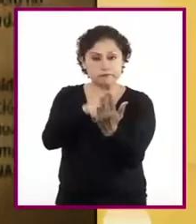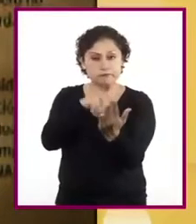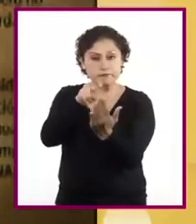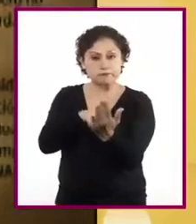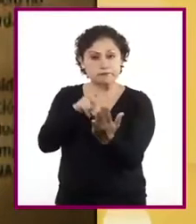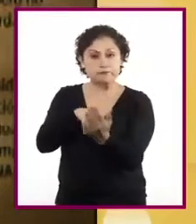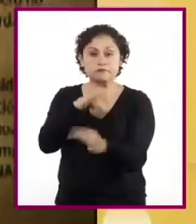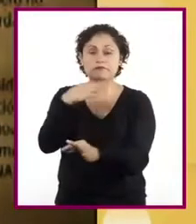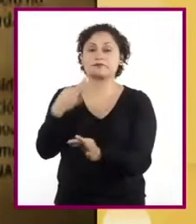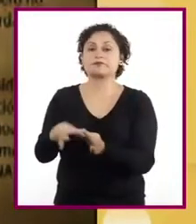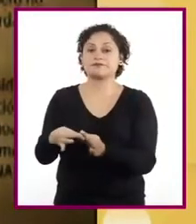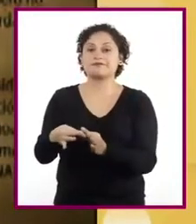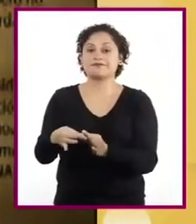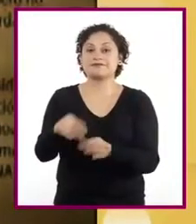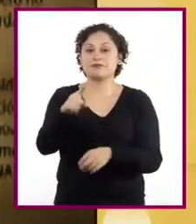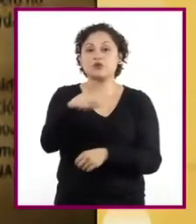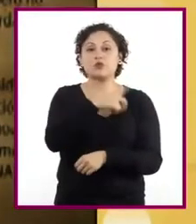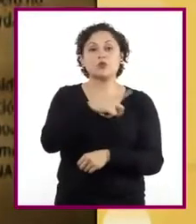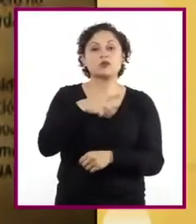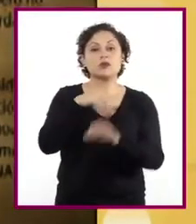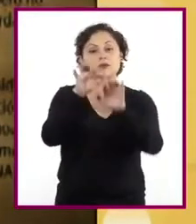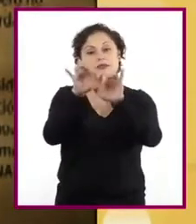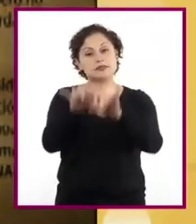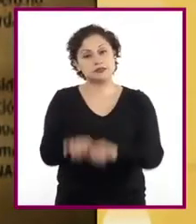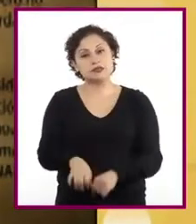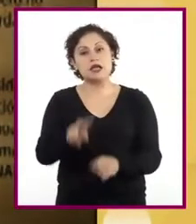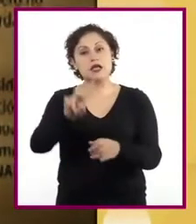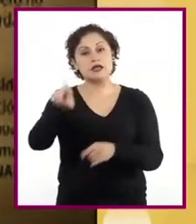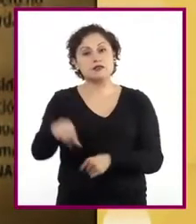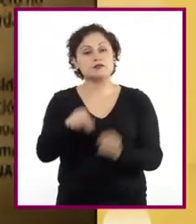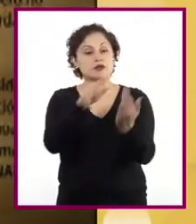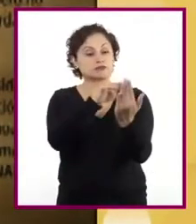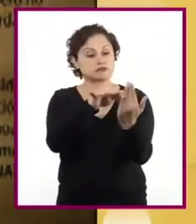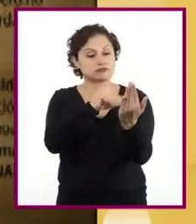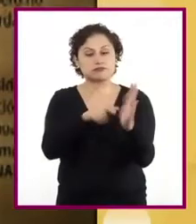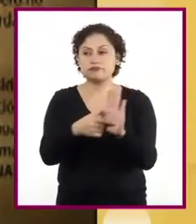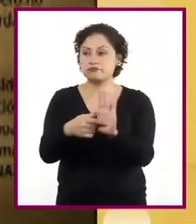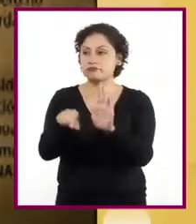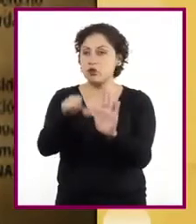lo que escribes de manera crítica y toma en cuenta los comentarios de tus compañeros.